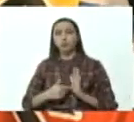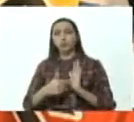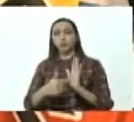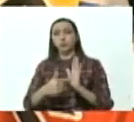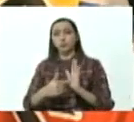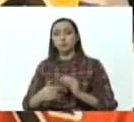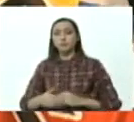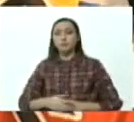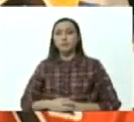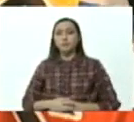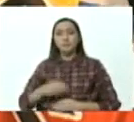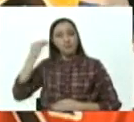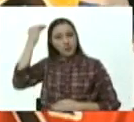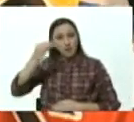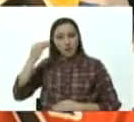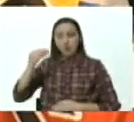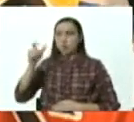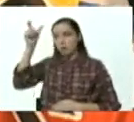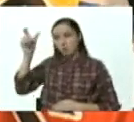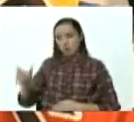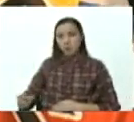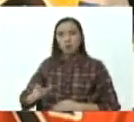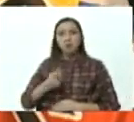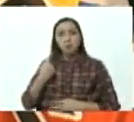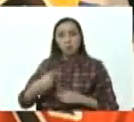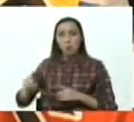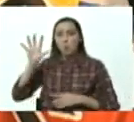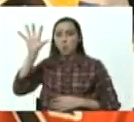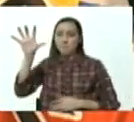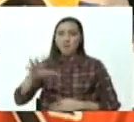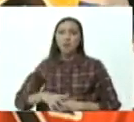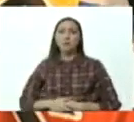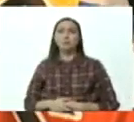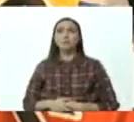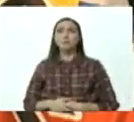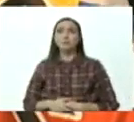territorio lleno de crispación